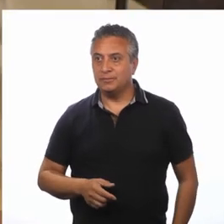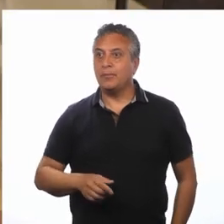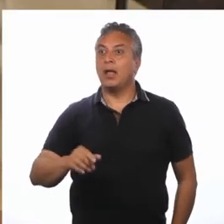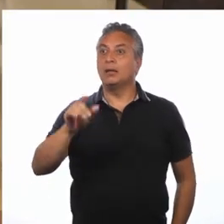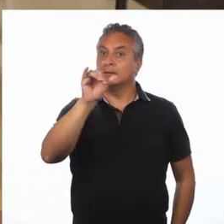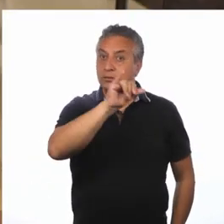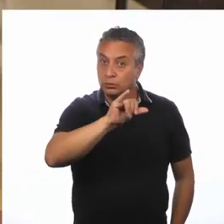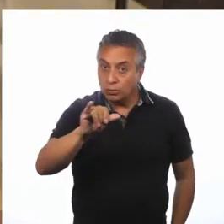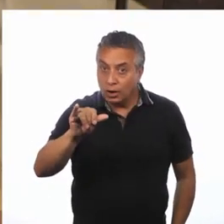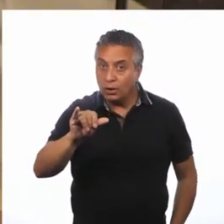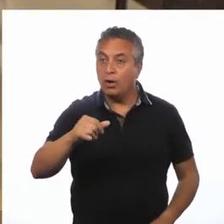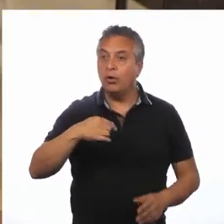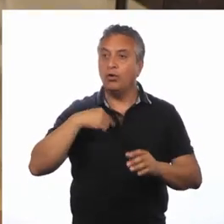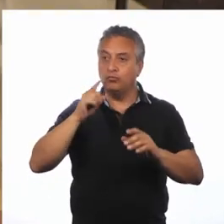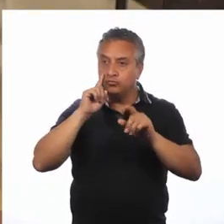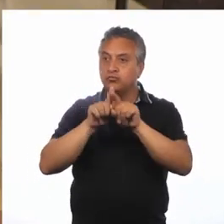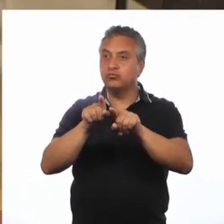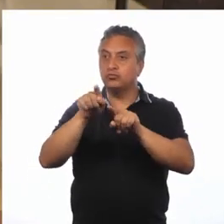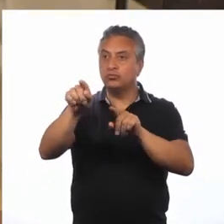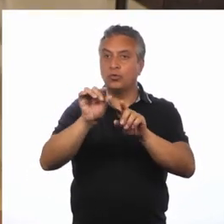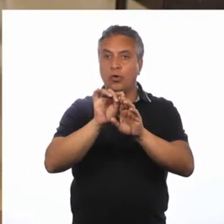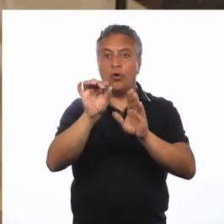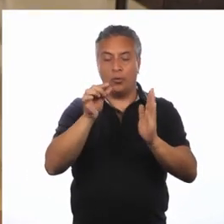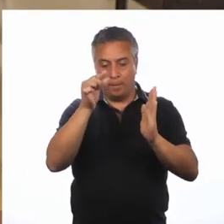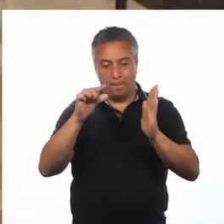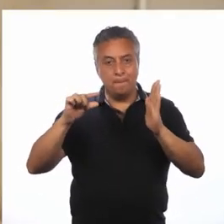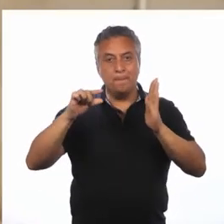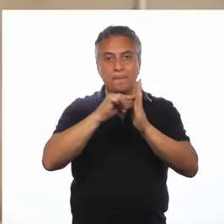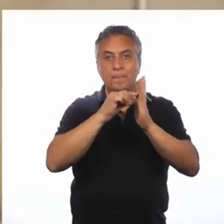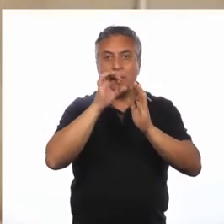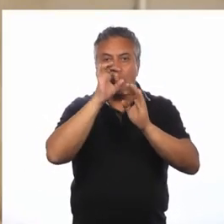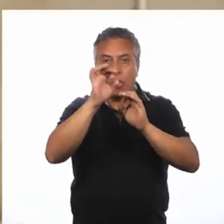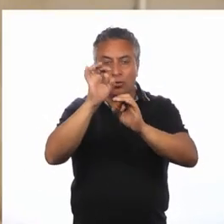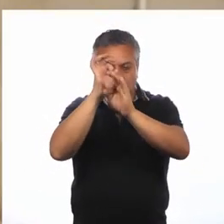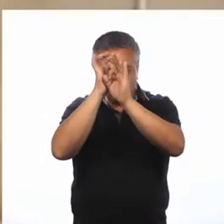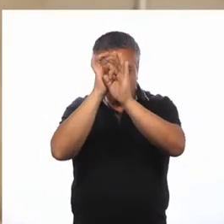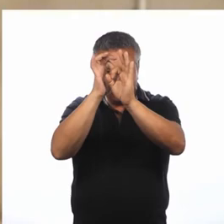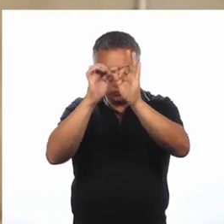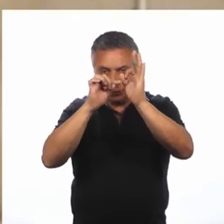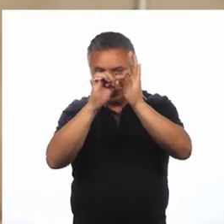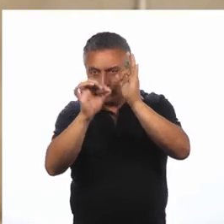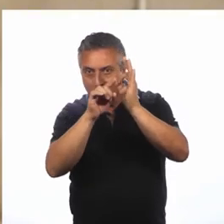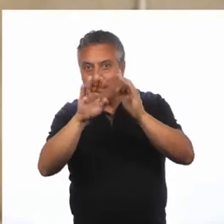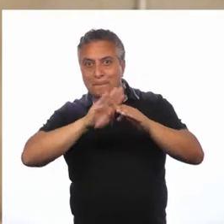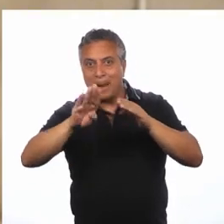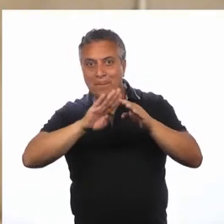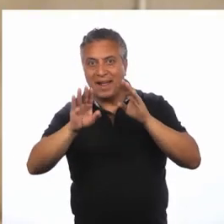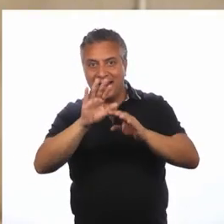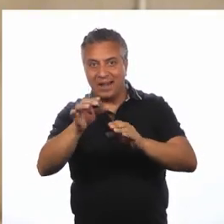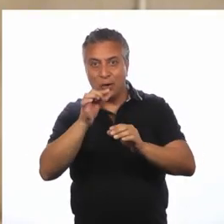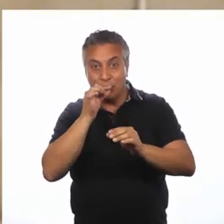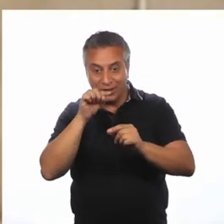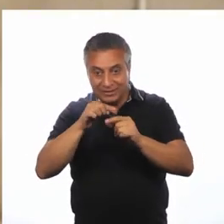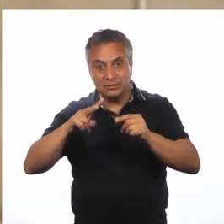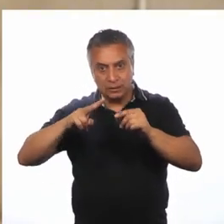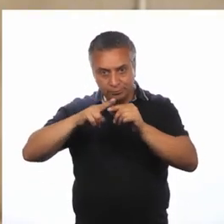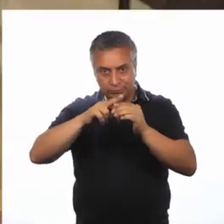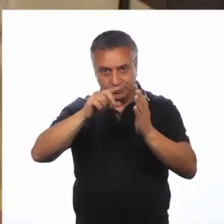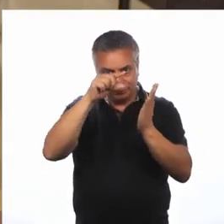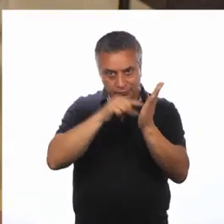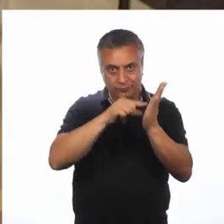Luego Pegaremos Bombillas De papel En cada falange De nuestra mano Robótica